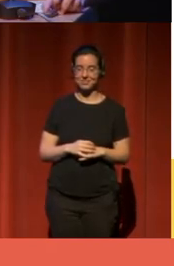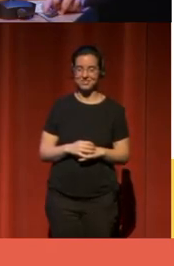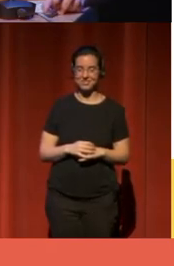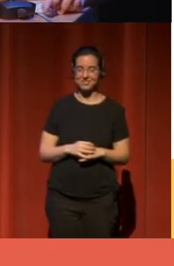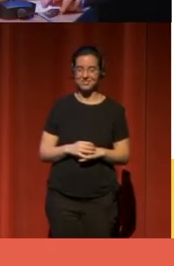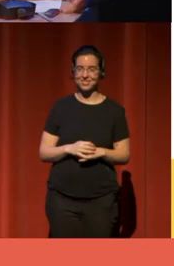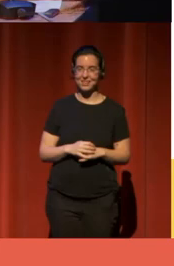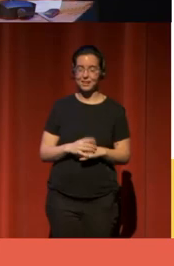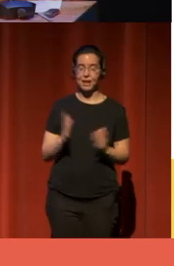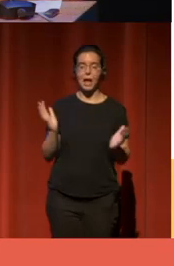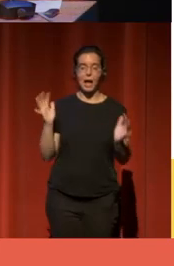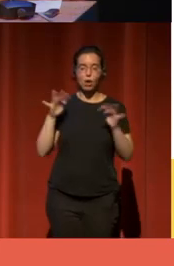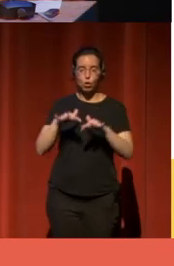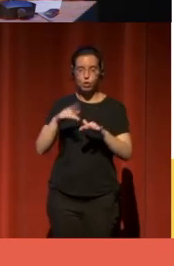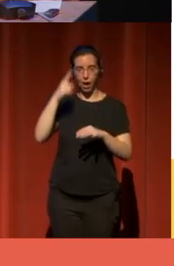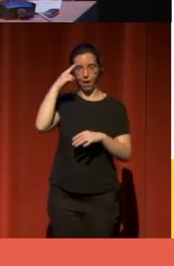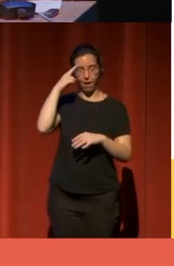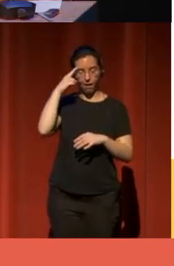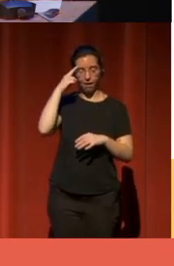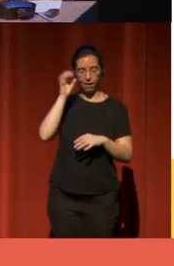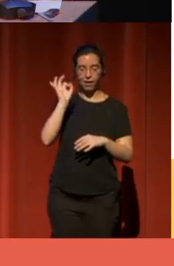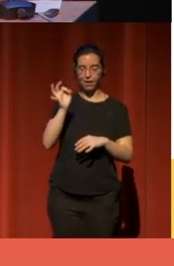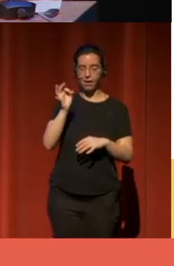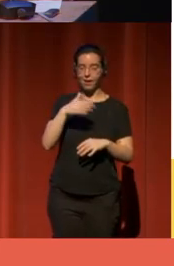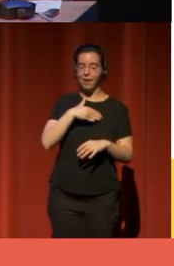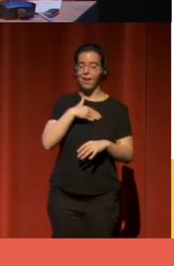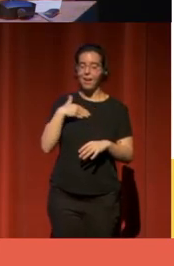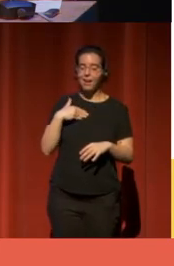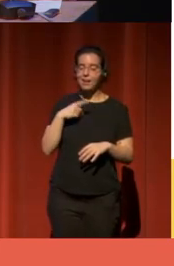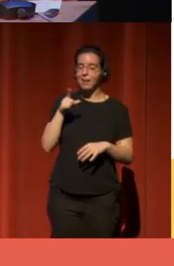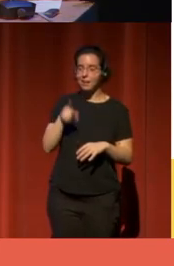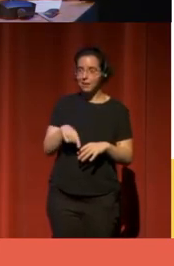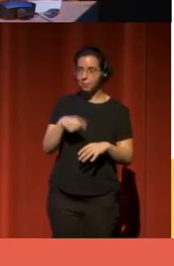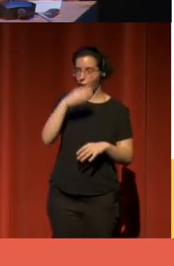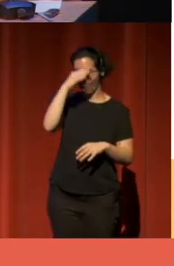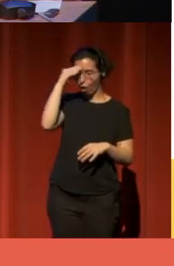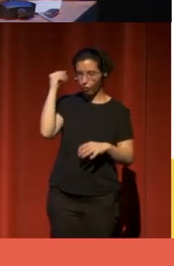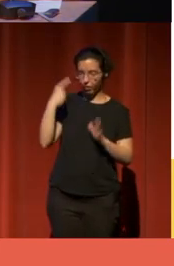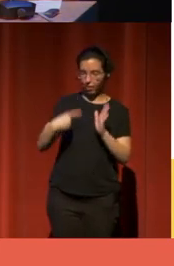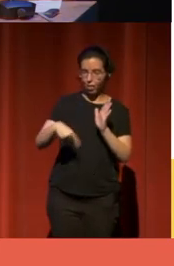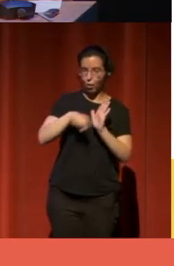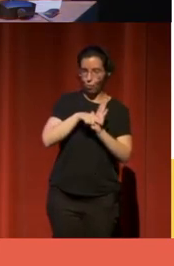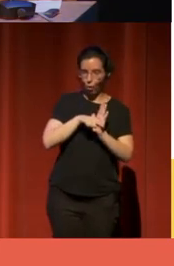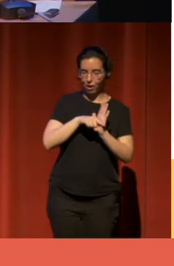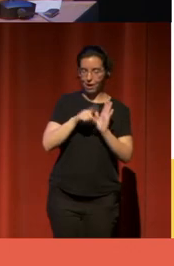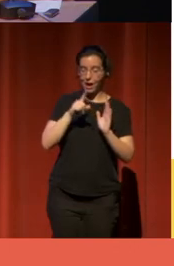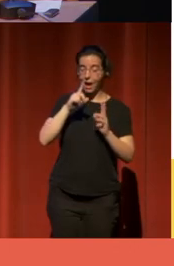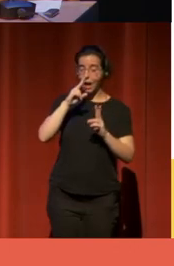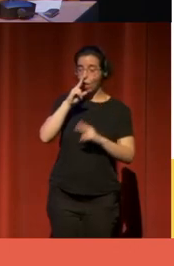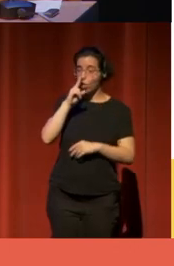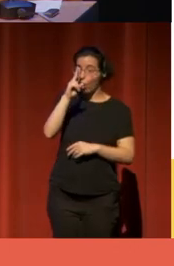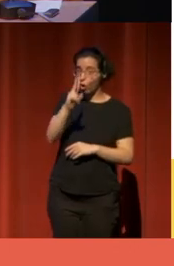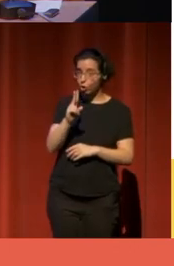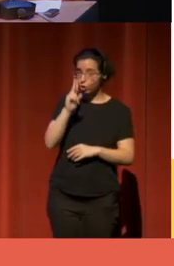Encontrarnos. Ah, también quería, que no lo he puesto aquí, porque se me ha olvidado, pero cada dos años hacemos,